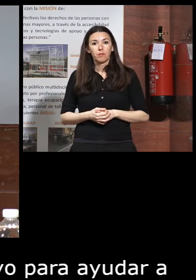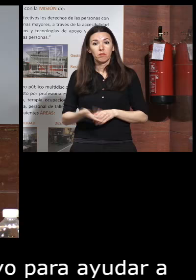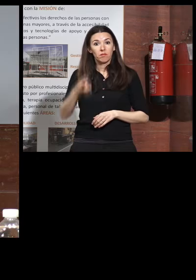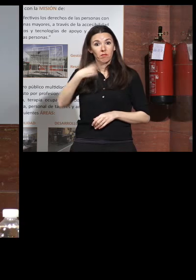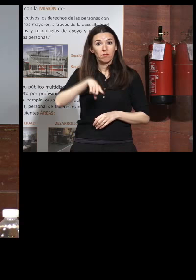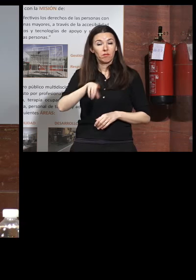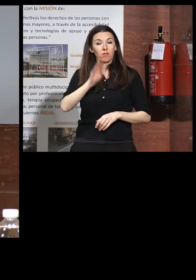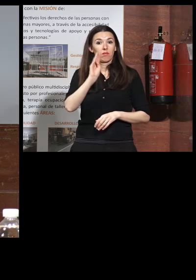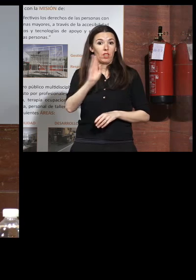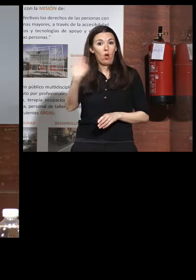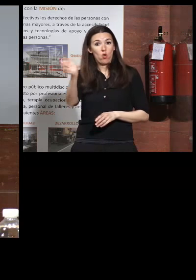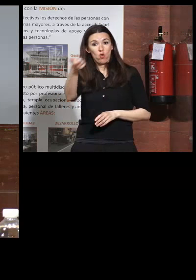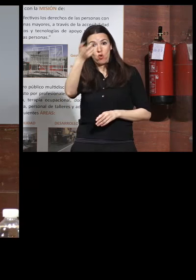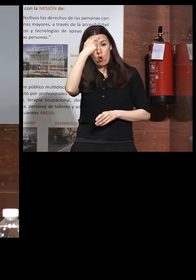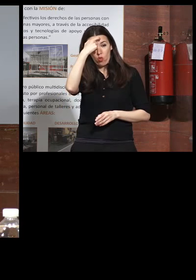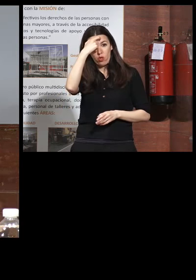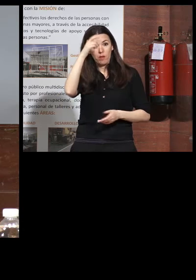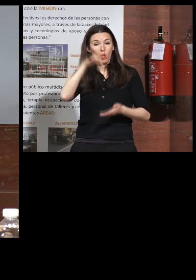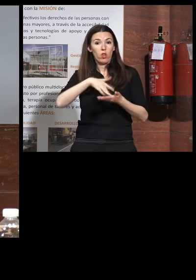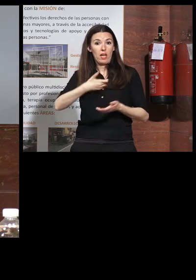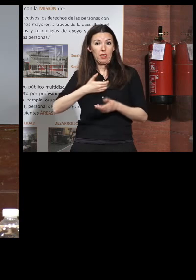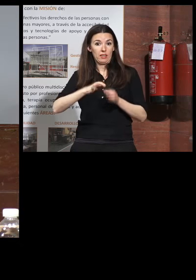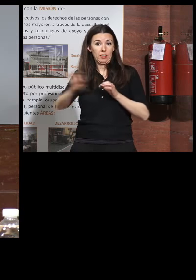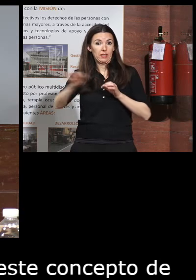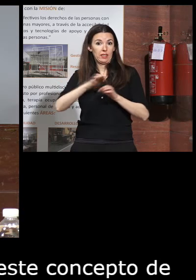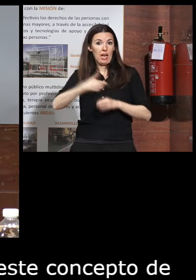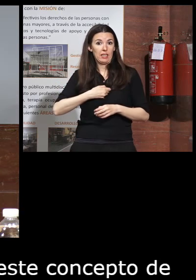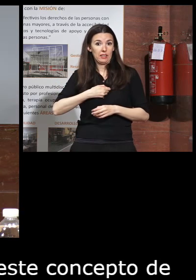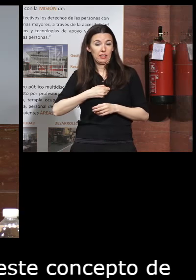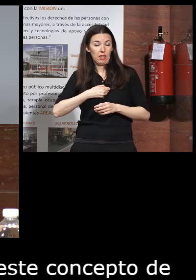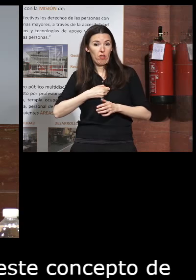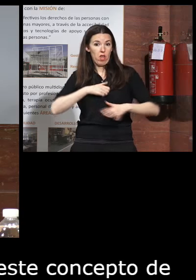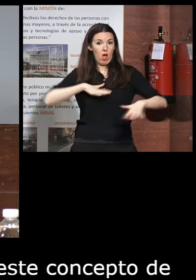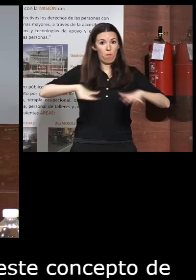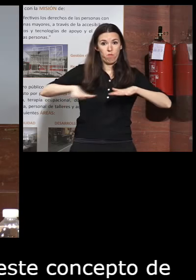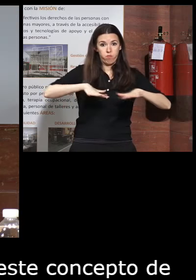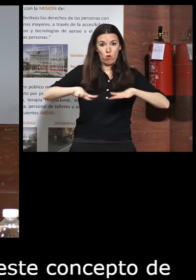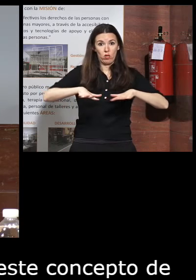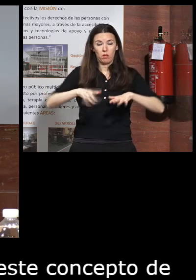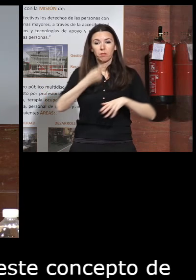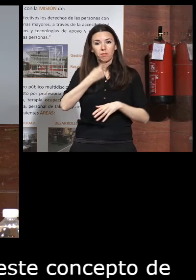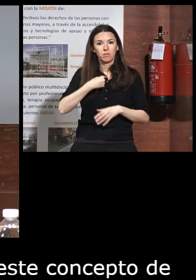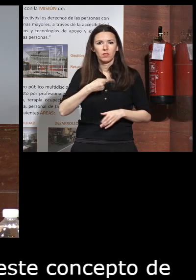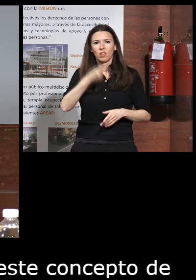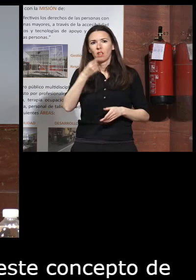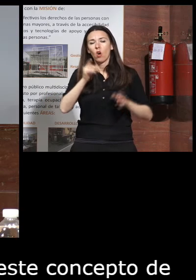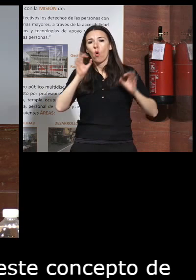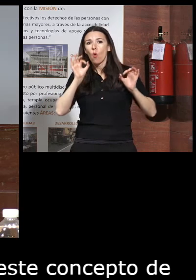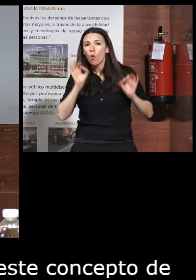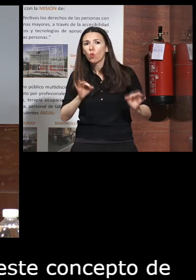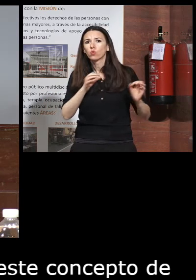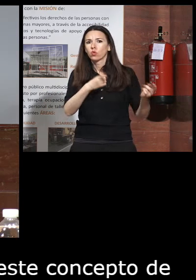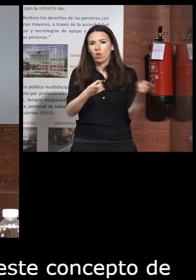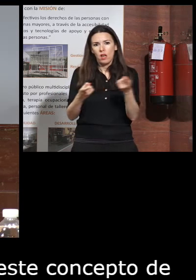comentamos este concepto de la teleasistencia proactiva pues nos dijeron pues eso es precisamente lo que